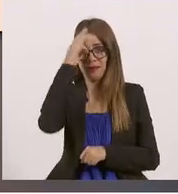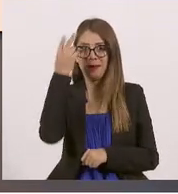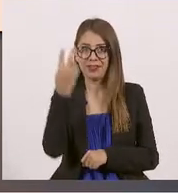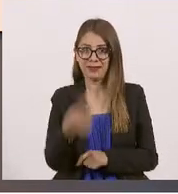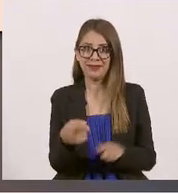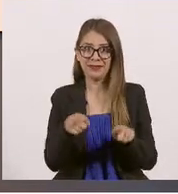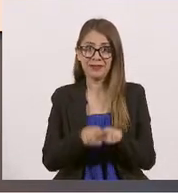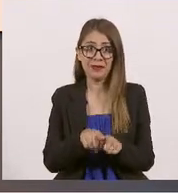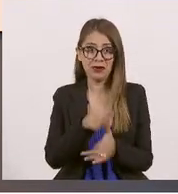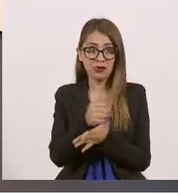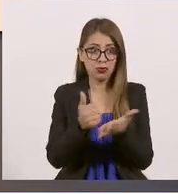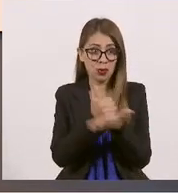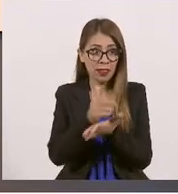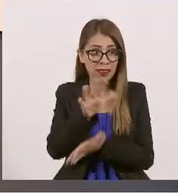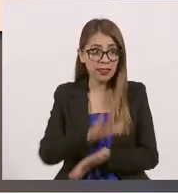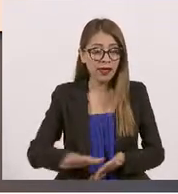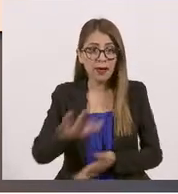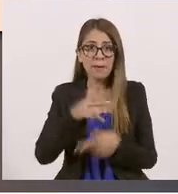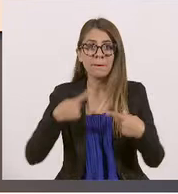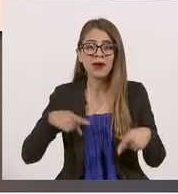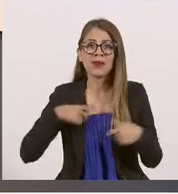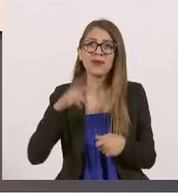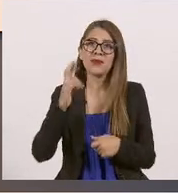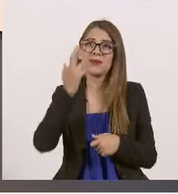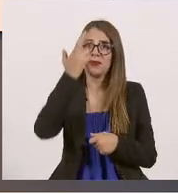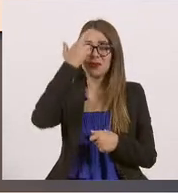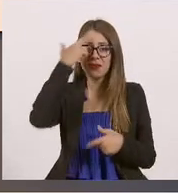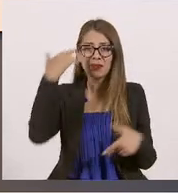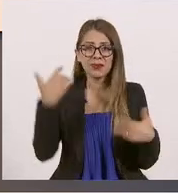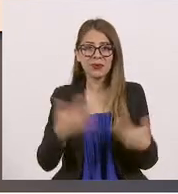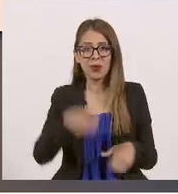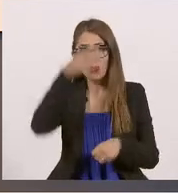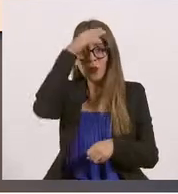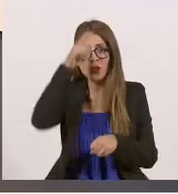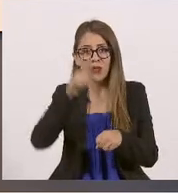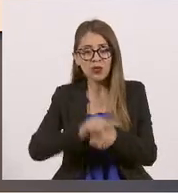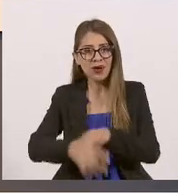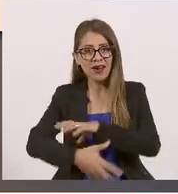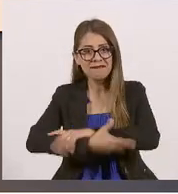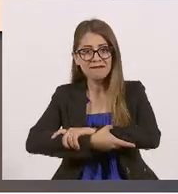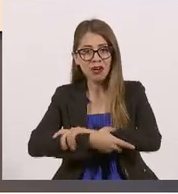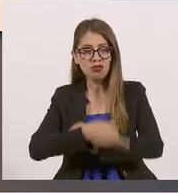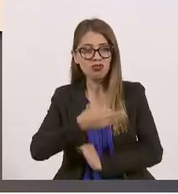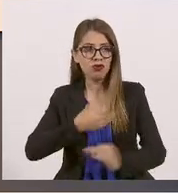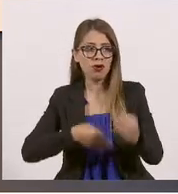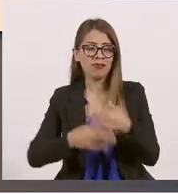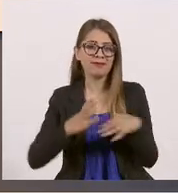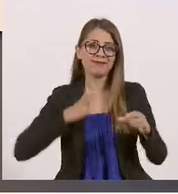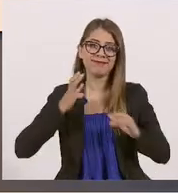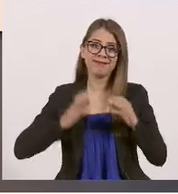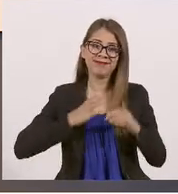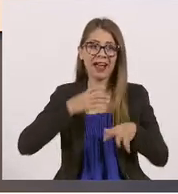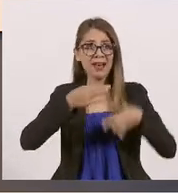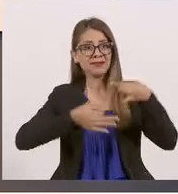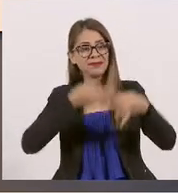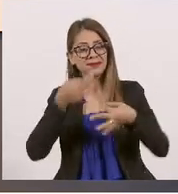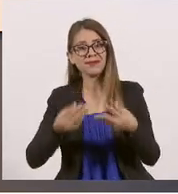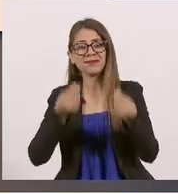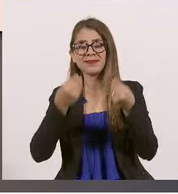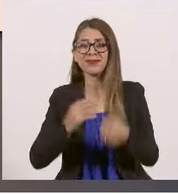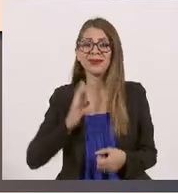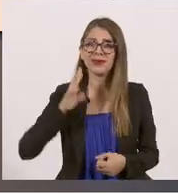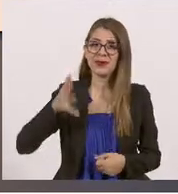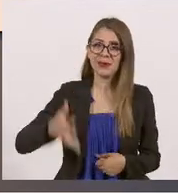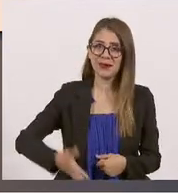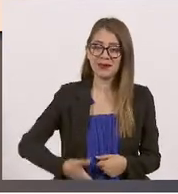todo de la ciudadanía. La noticia llegó a recordarnos justo que la cultura nos une. Todos hemos celebrado la noticia, todos estamos orgullosos de nuestra